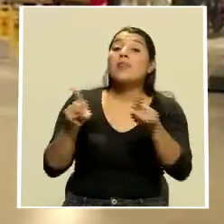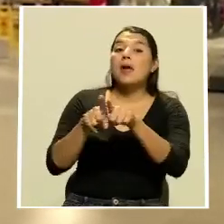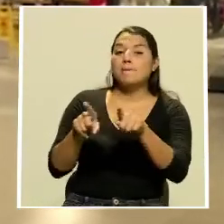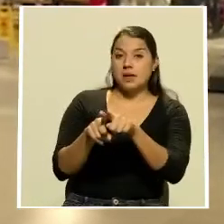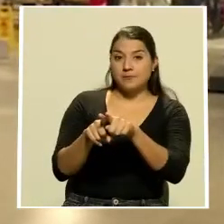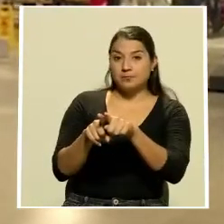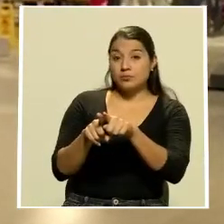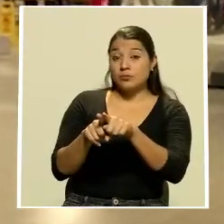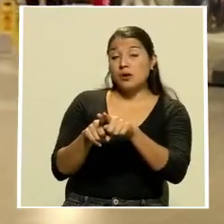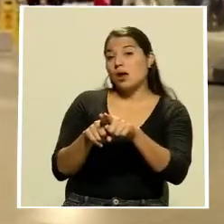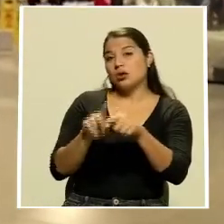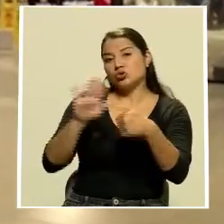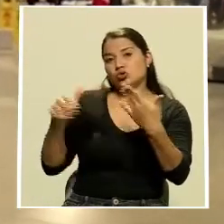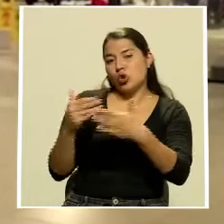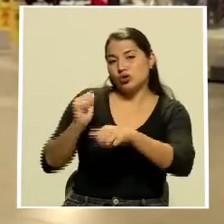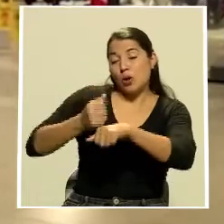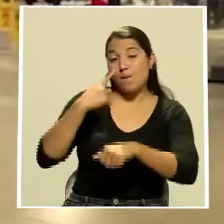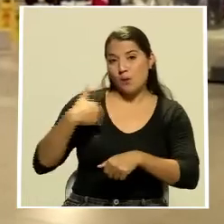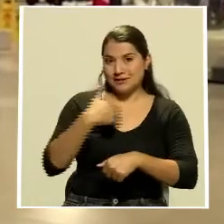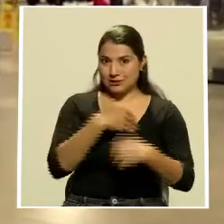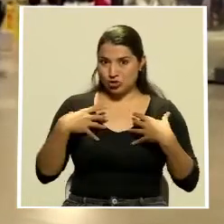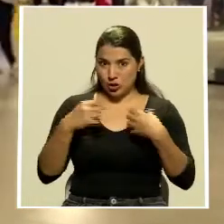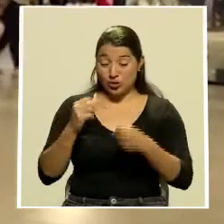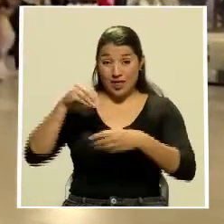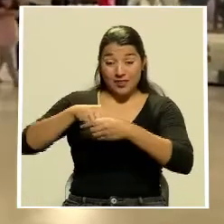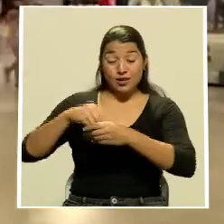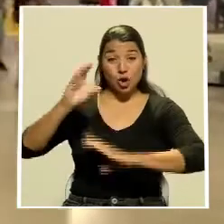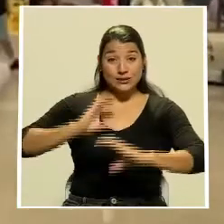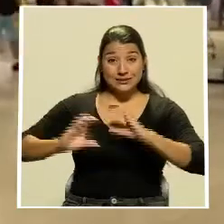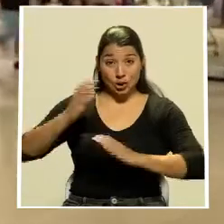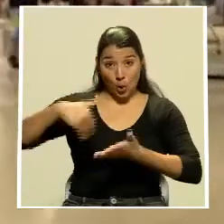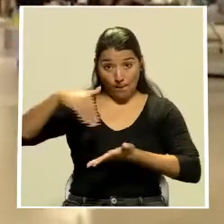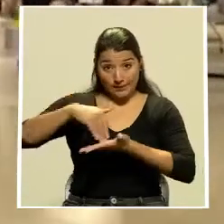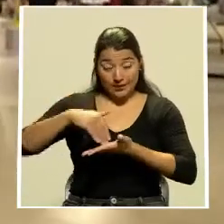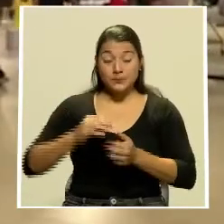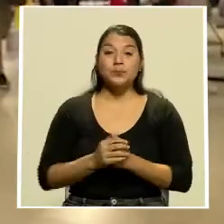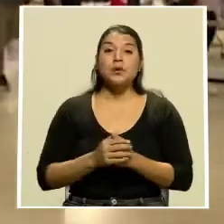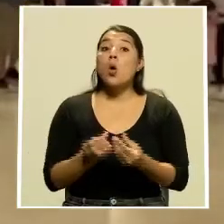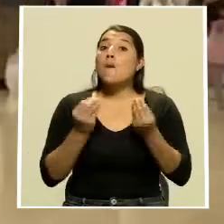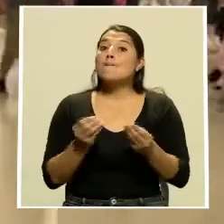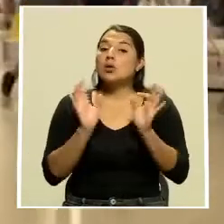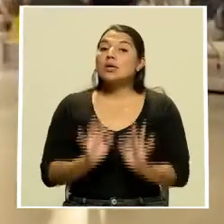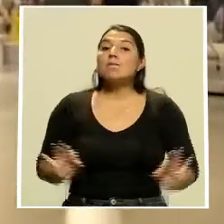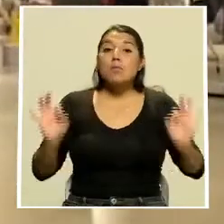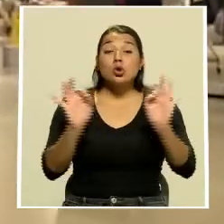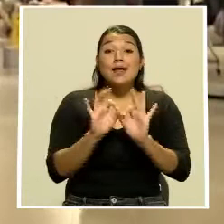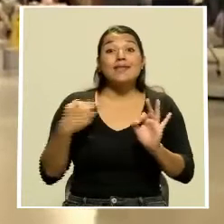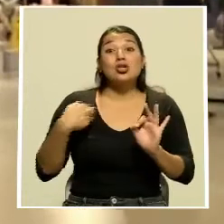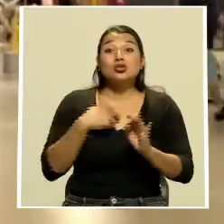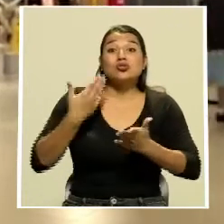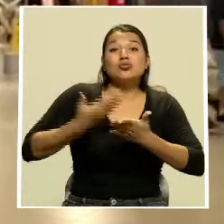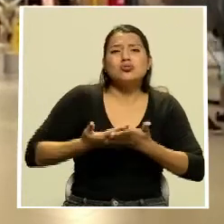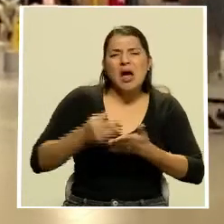atinentes a cada una de las actividades acá dentro de los centros comerciales. Importante, venimos a valorar